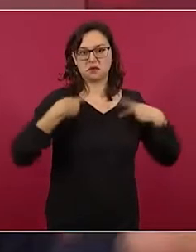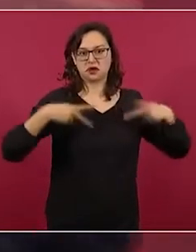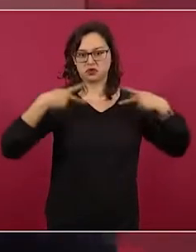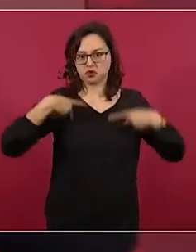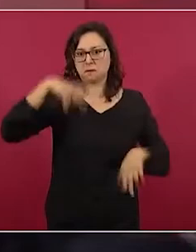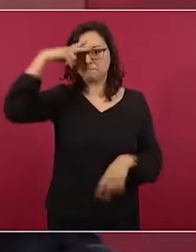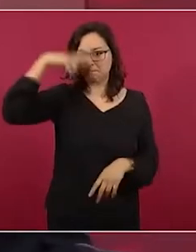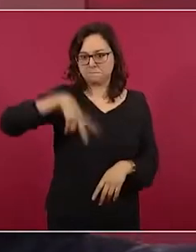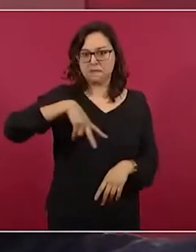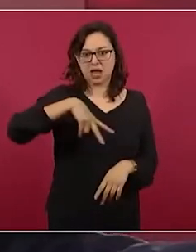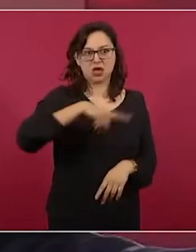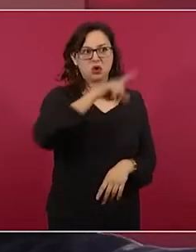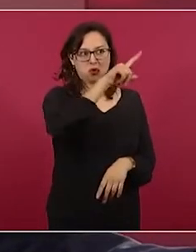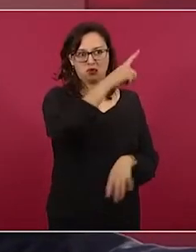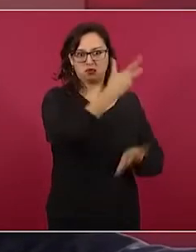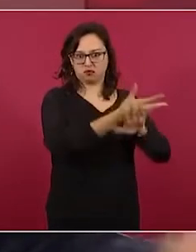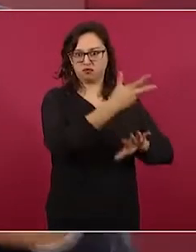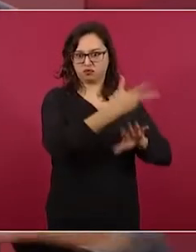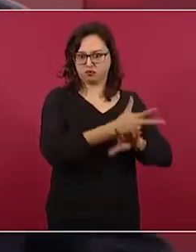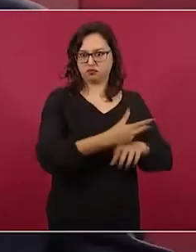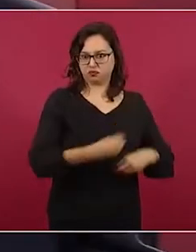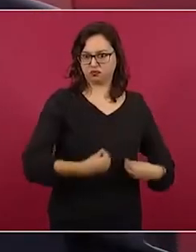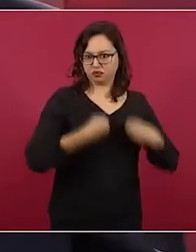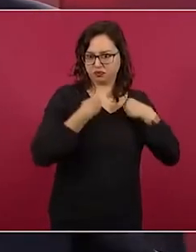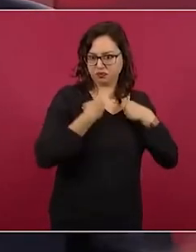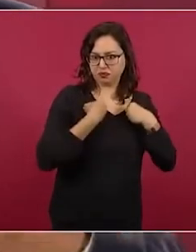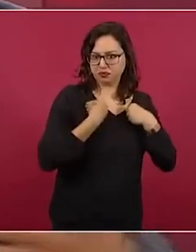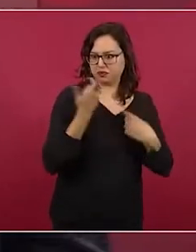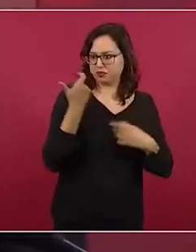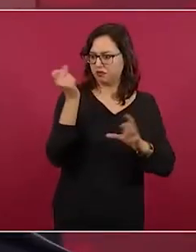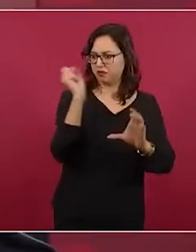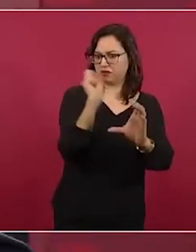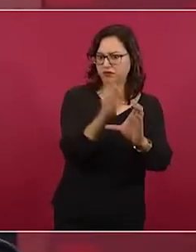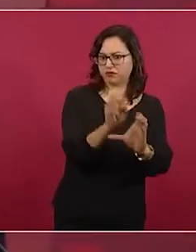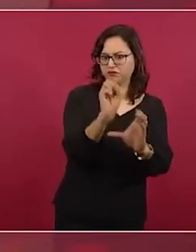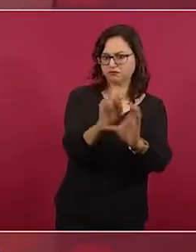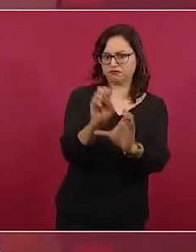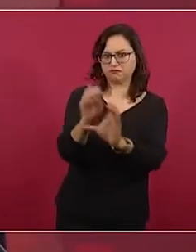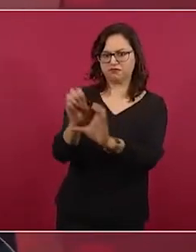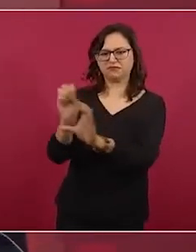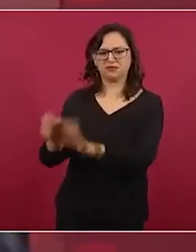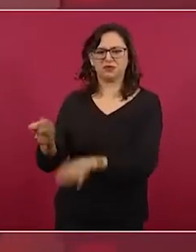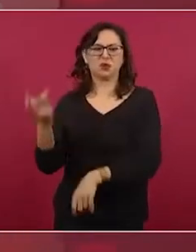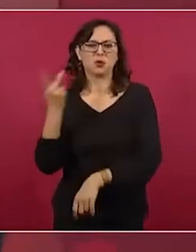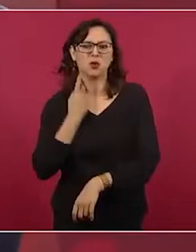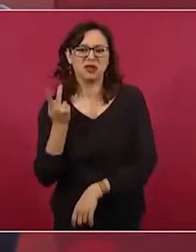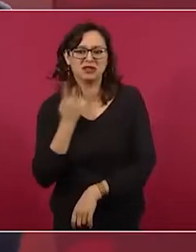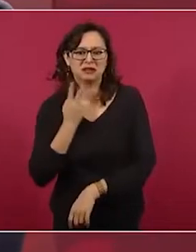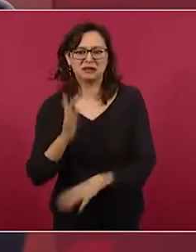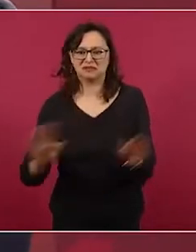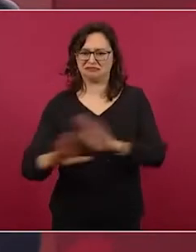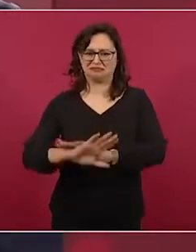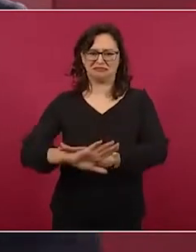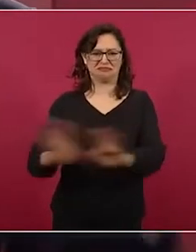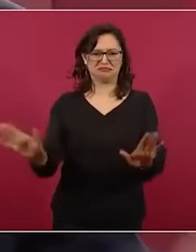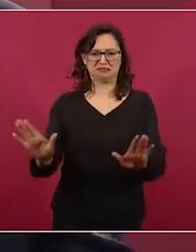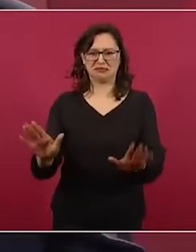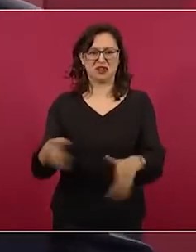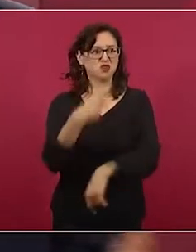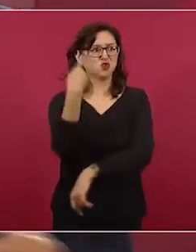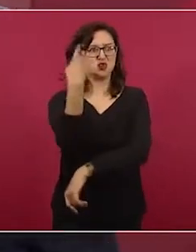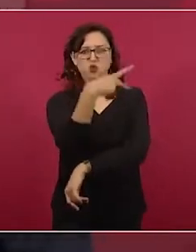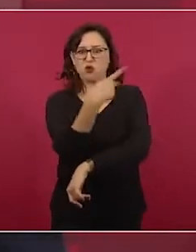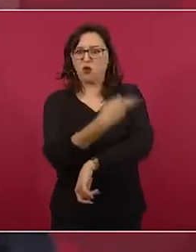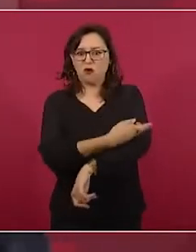Esto no tiene que ver con ideologías, ni con partidos, ni con política, es esa ayuda a sus